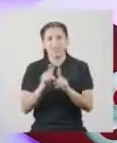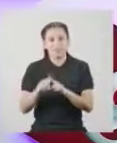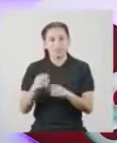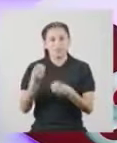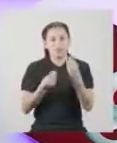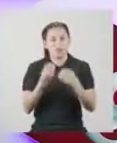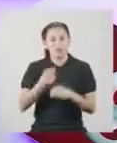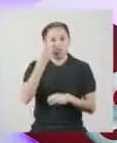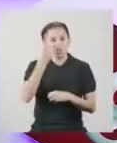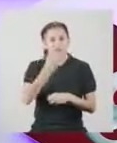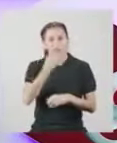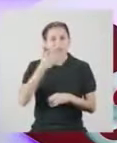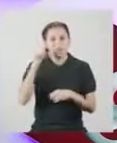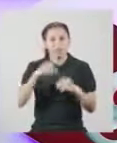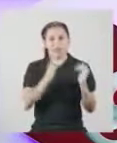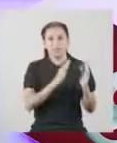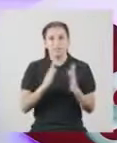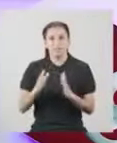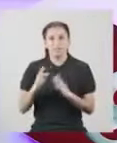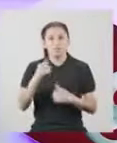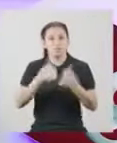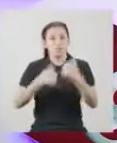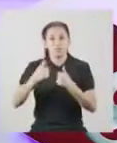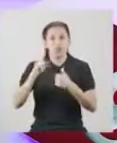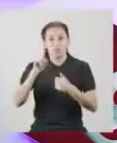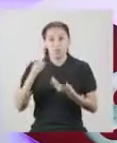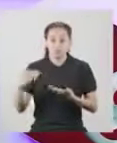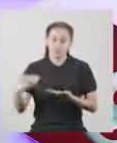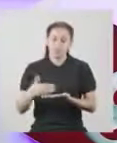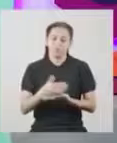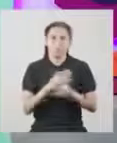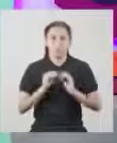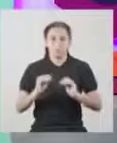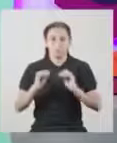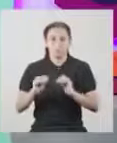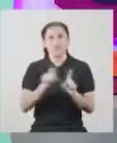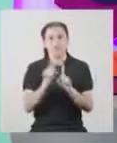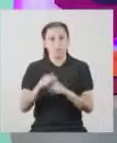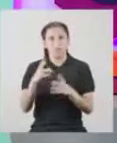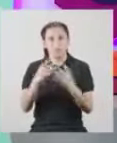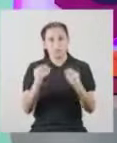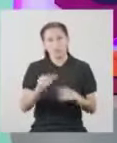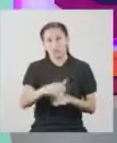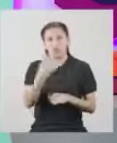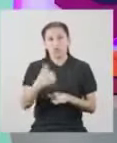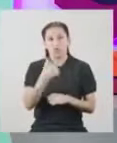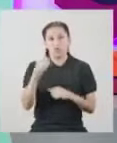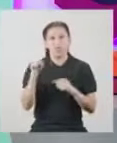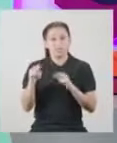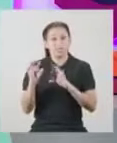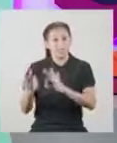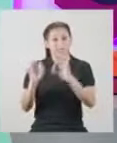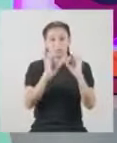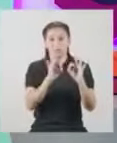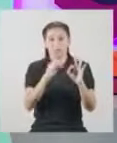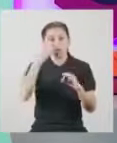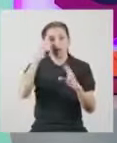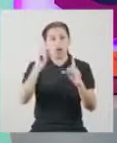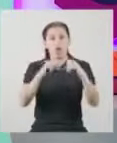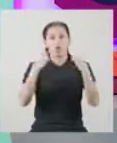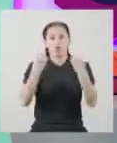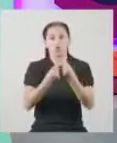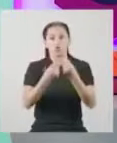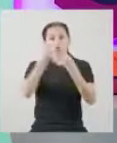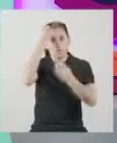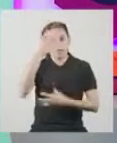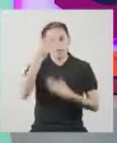nos permiten entender mejor los procesos, en este caso los de una granja de peces. Y muchos otros. Estas mismas medidas se